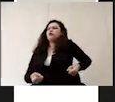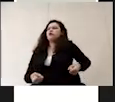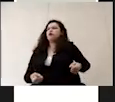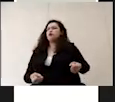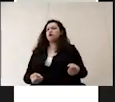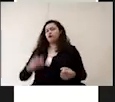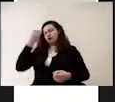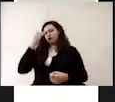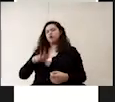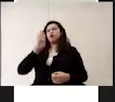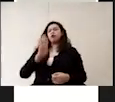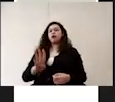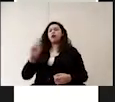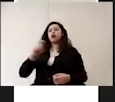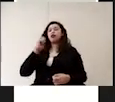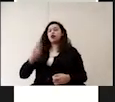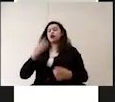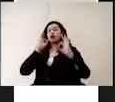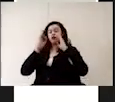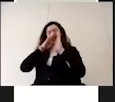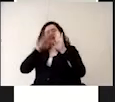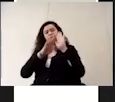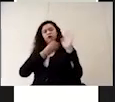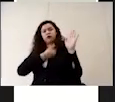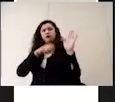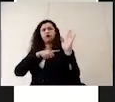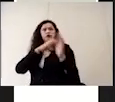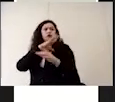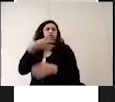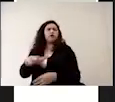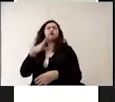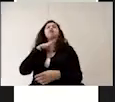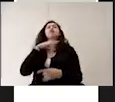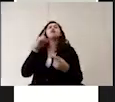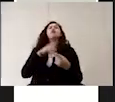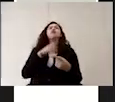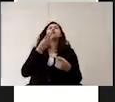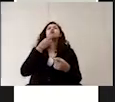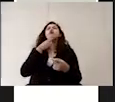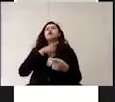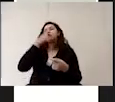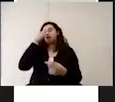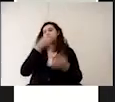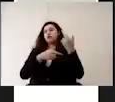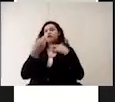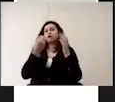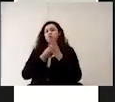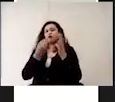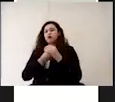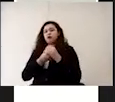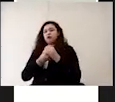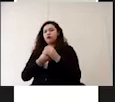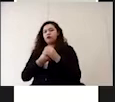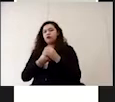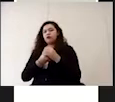que se refiere a las medidas sanitarias generales que se deben implementar en el regreso a clase en el regreso a